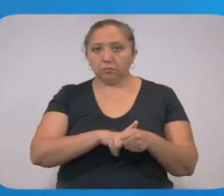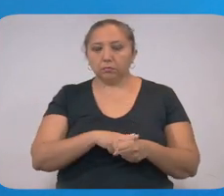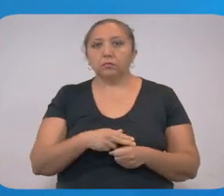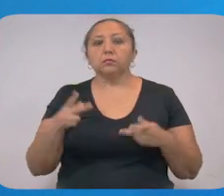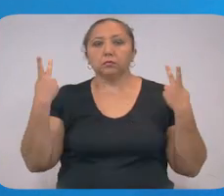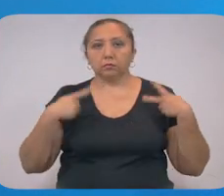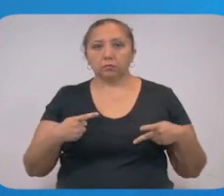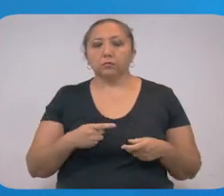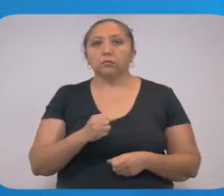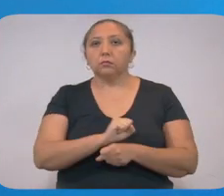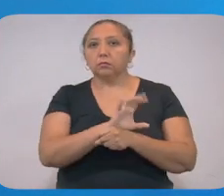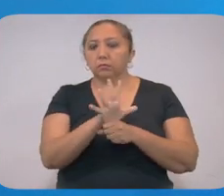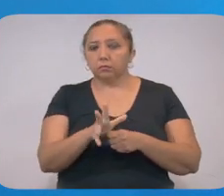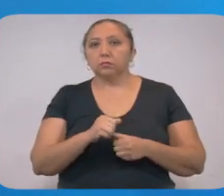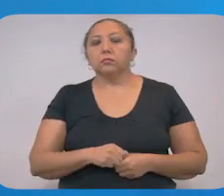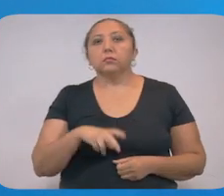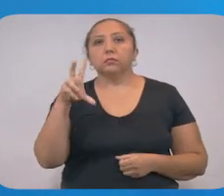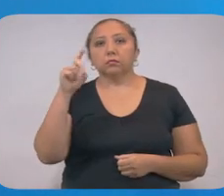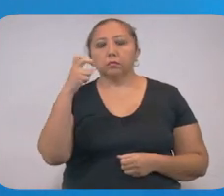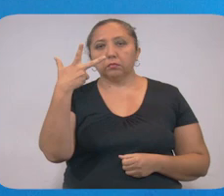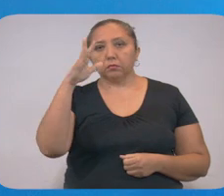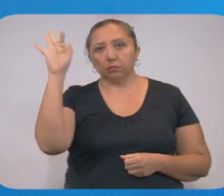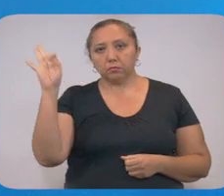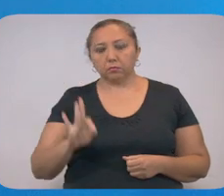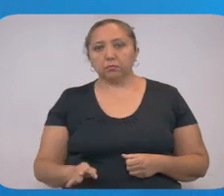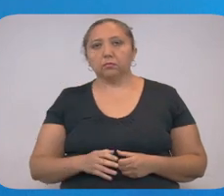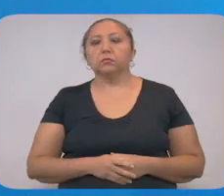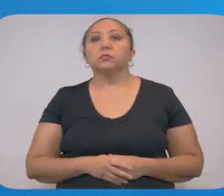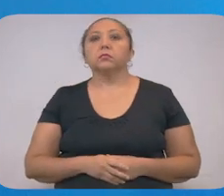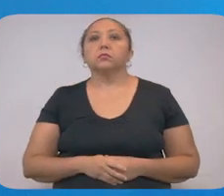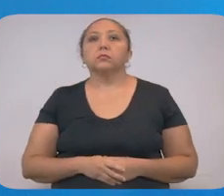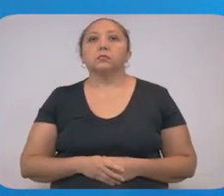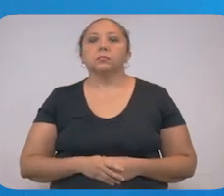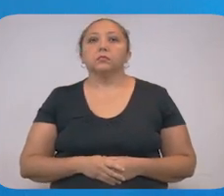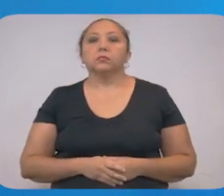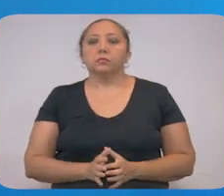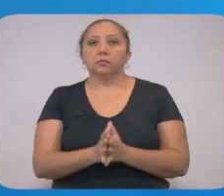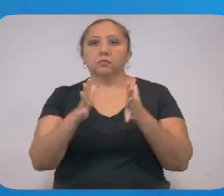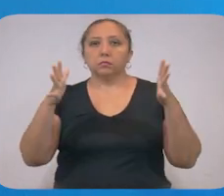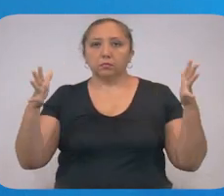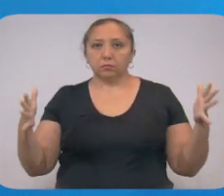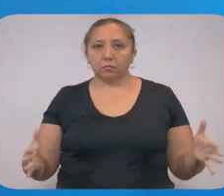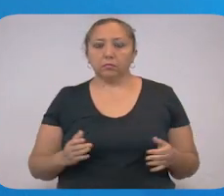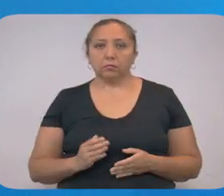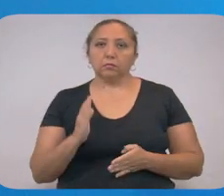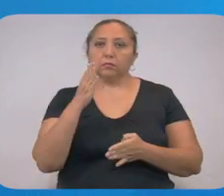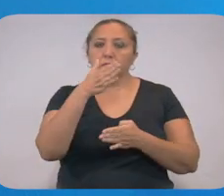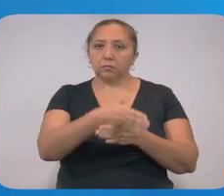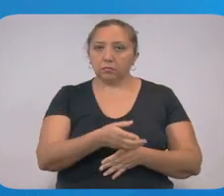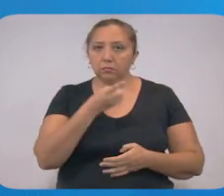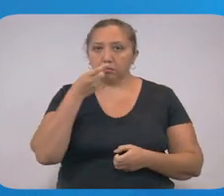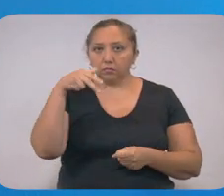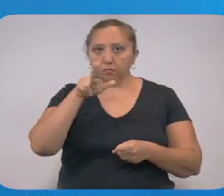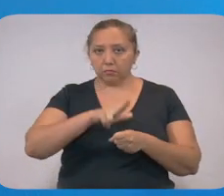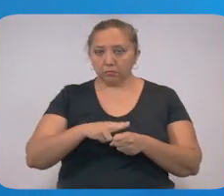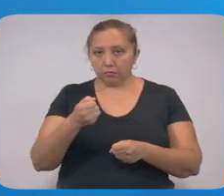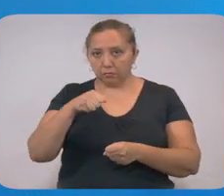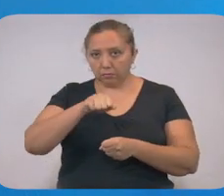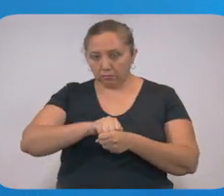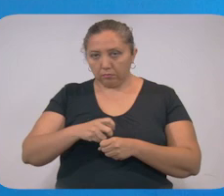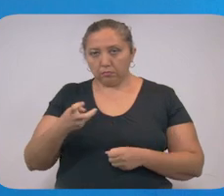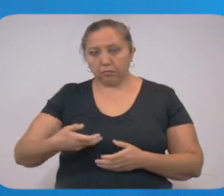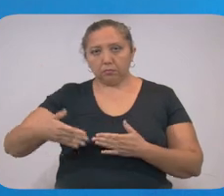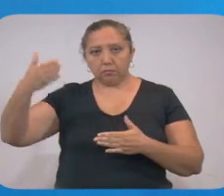con pacientes COVID y no COVID, 38%. El incremento en admisiones hospitalarias de la semana con